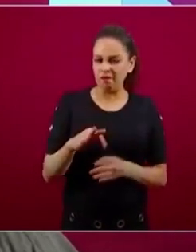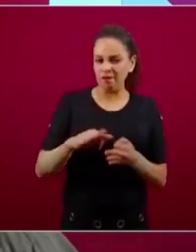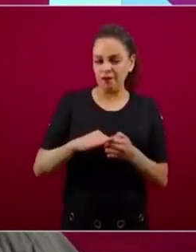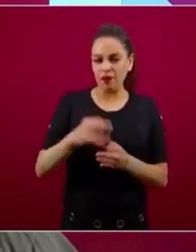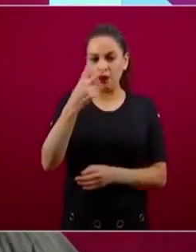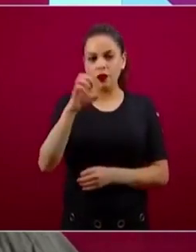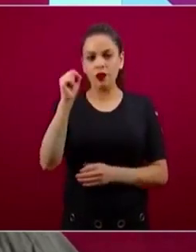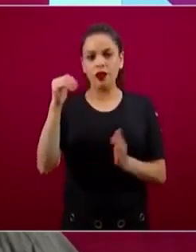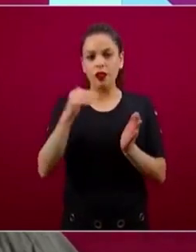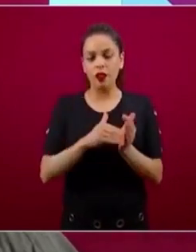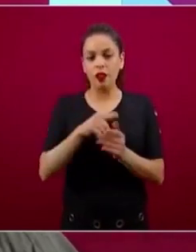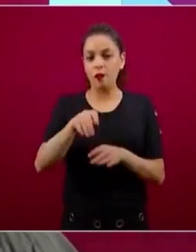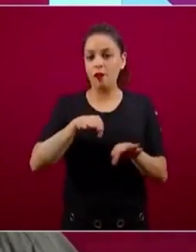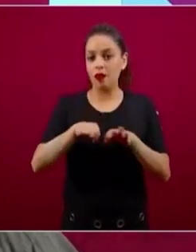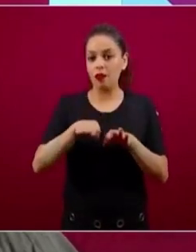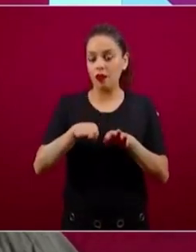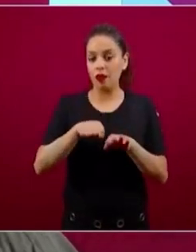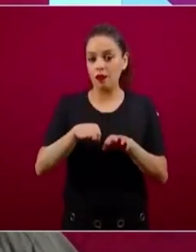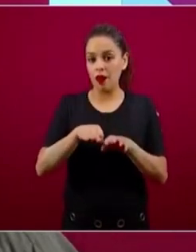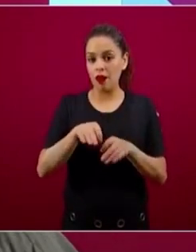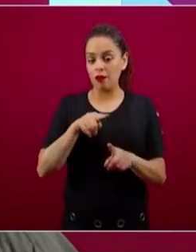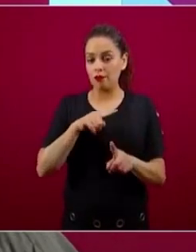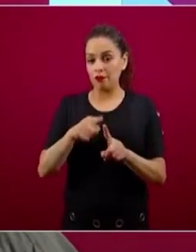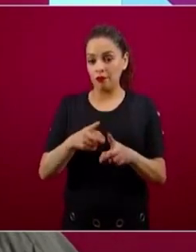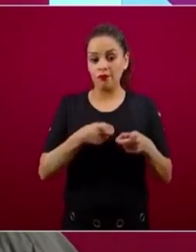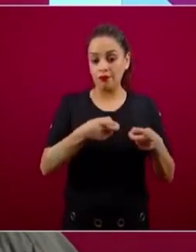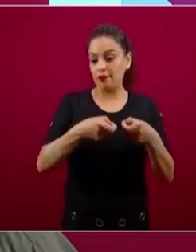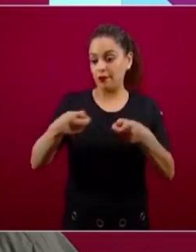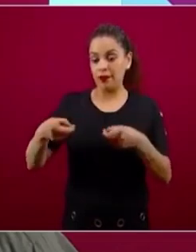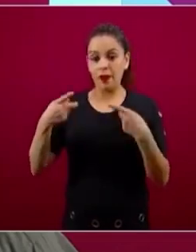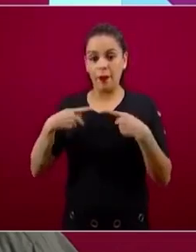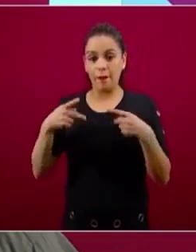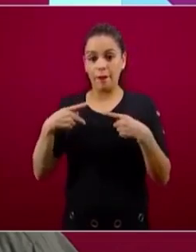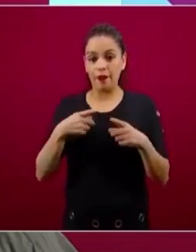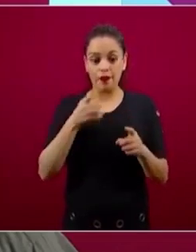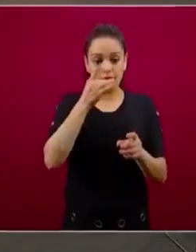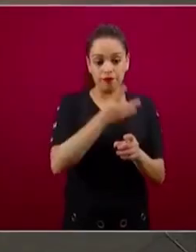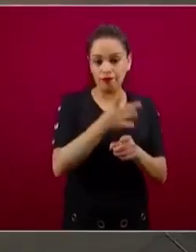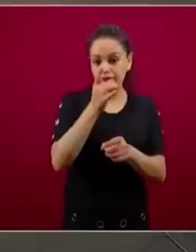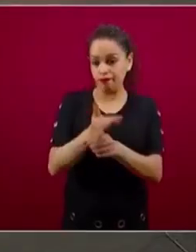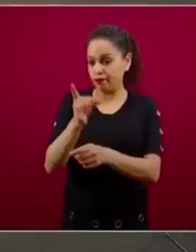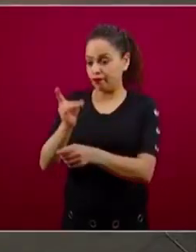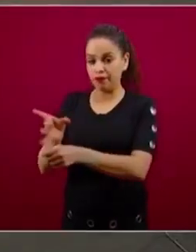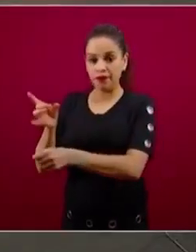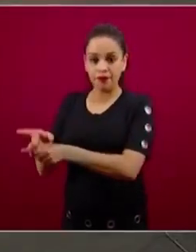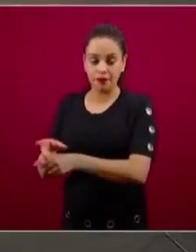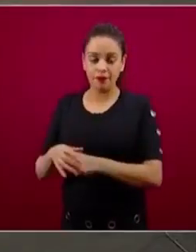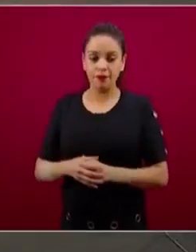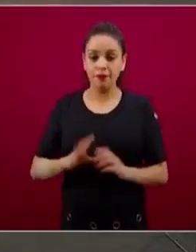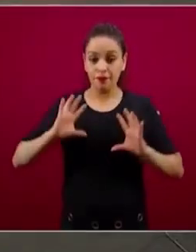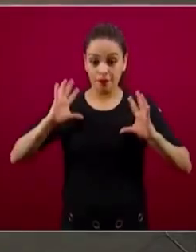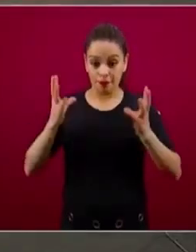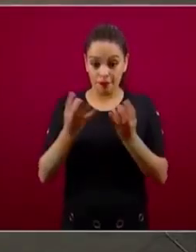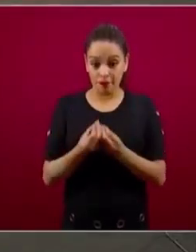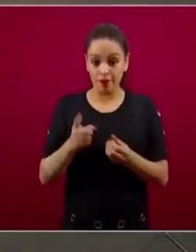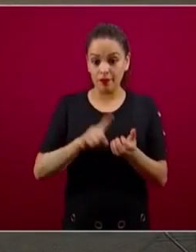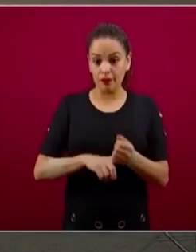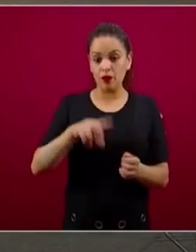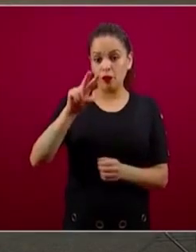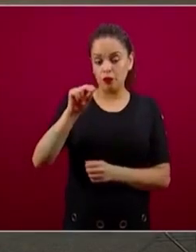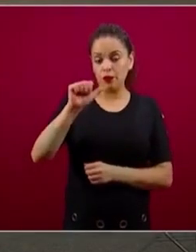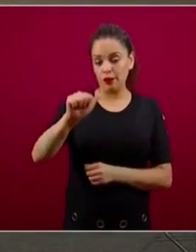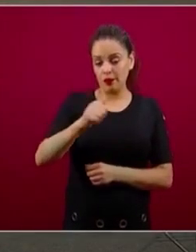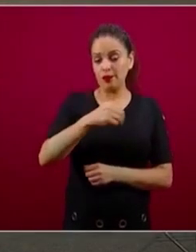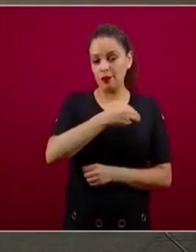directos, 260 mil empleos directos en este total de 86 municipios,